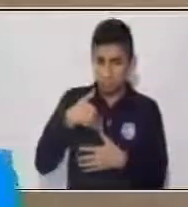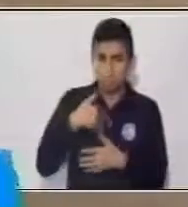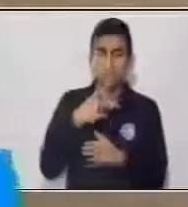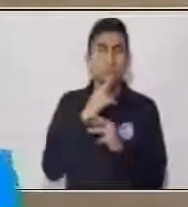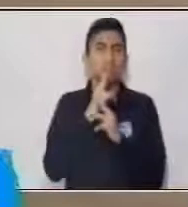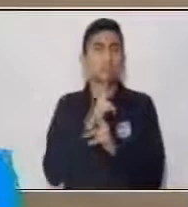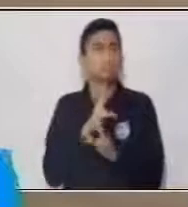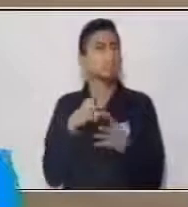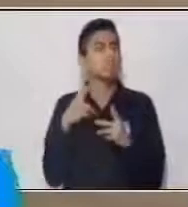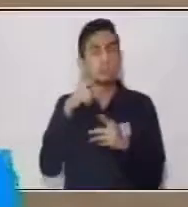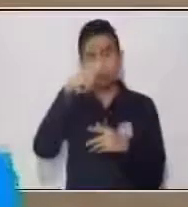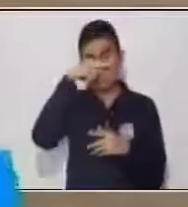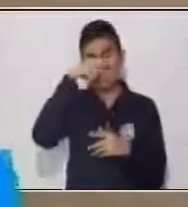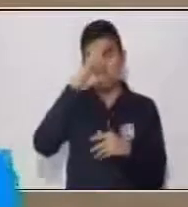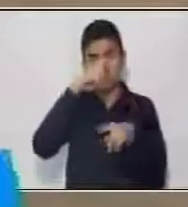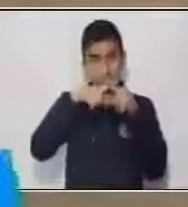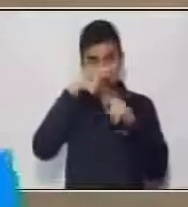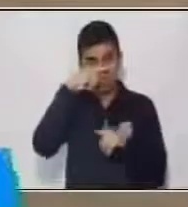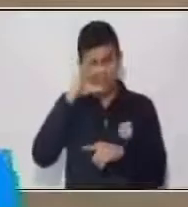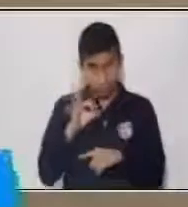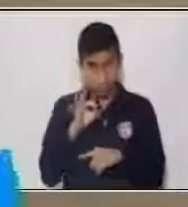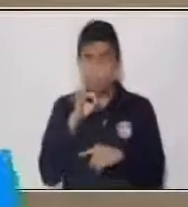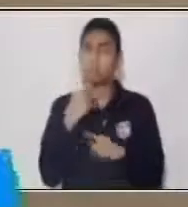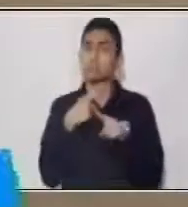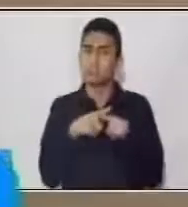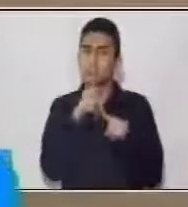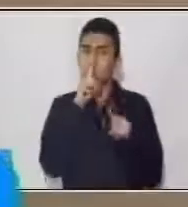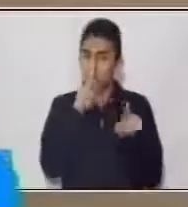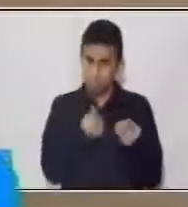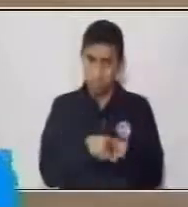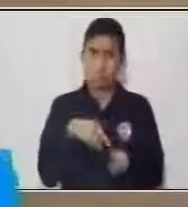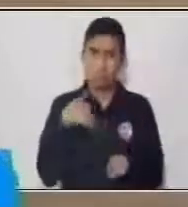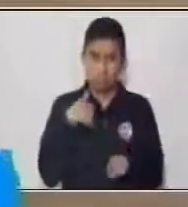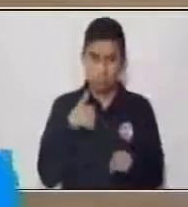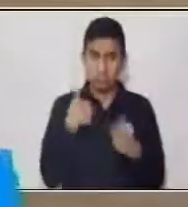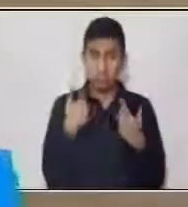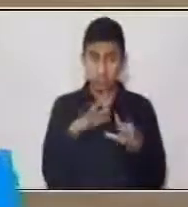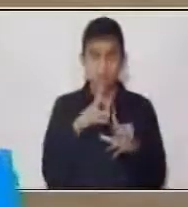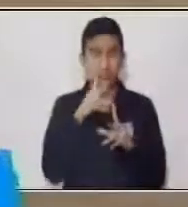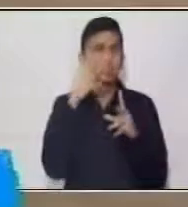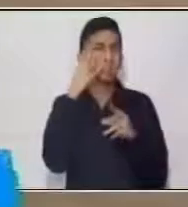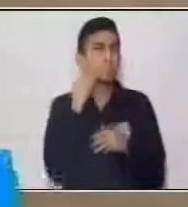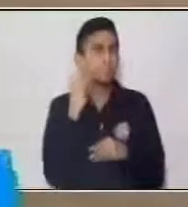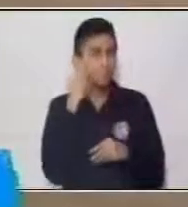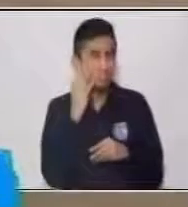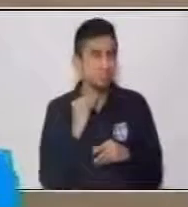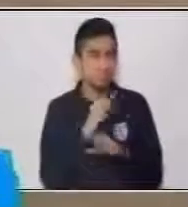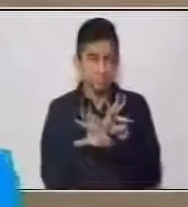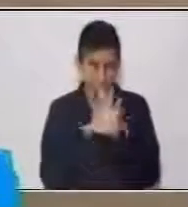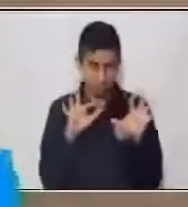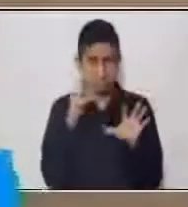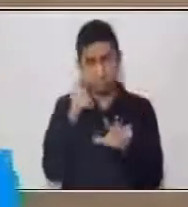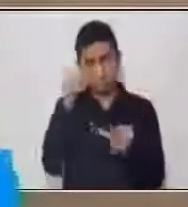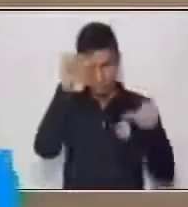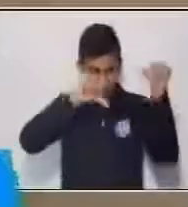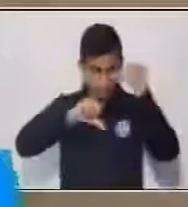textos. Pero también existen conclusiones de algún experimento y en esto nos vamos a enfocar en el